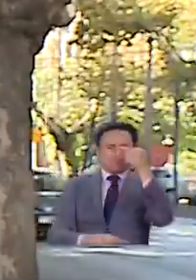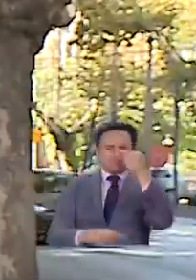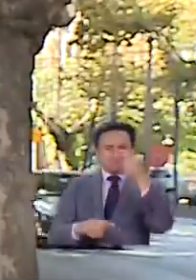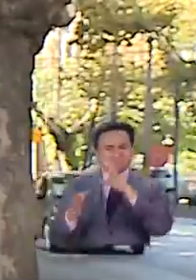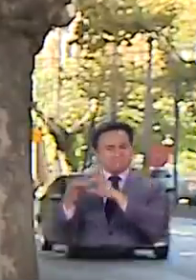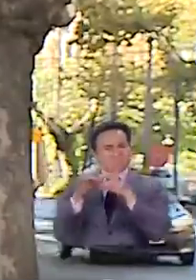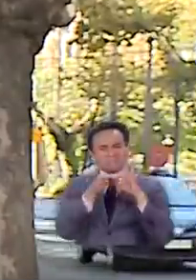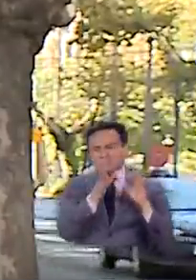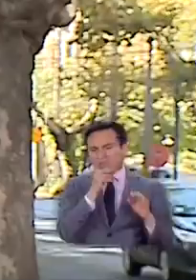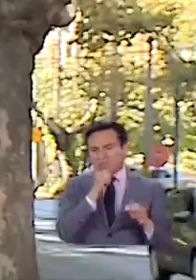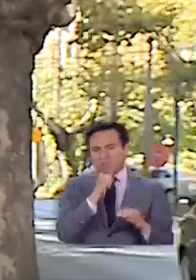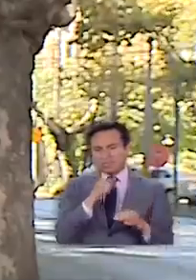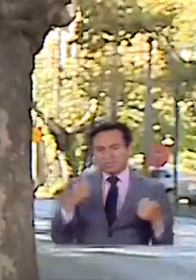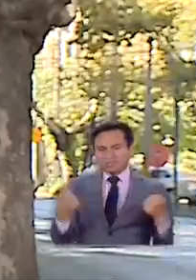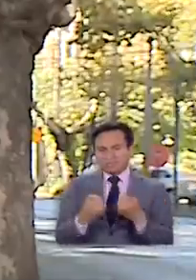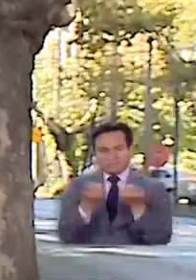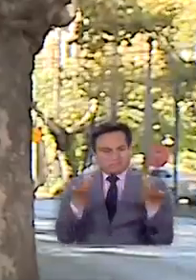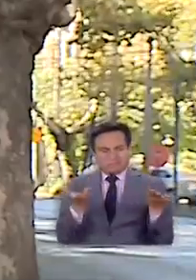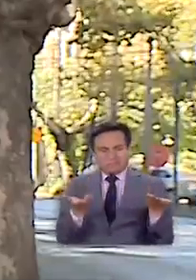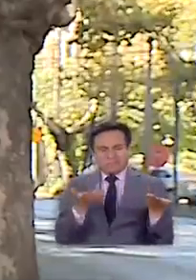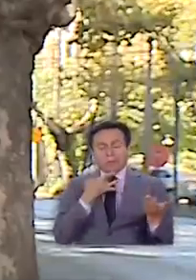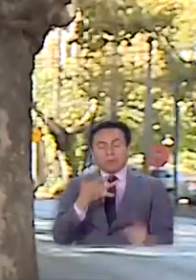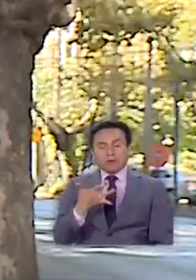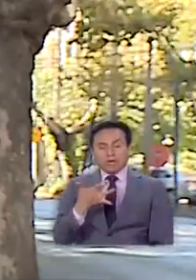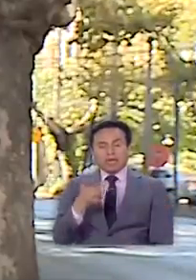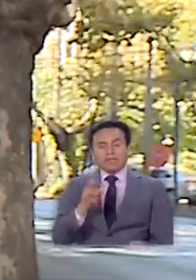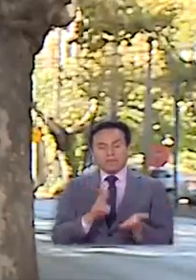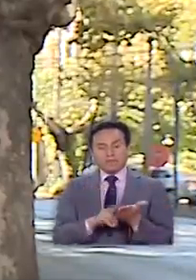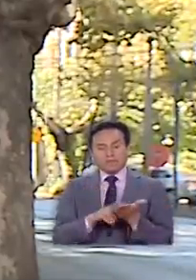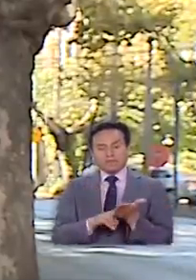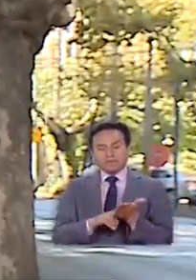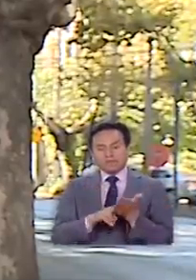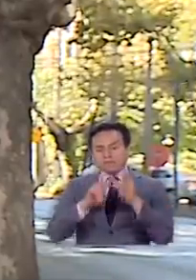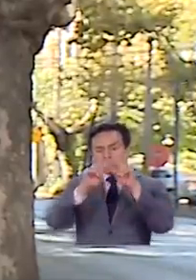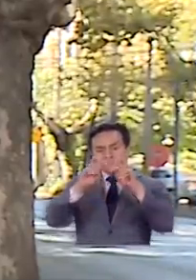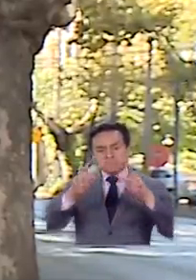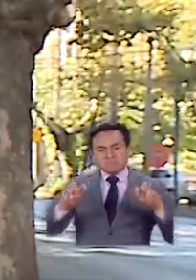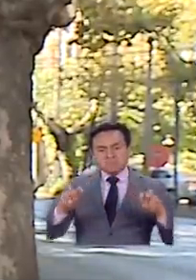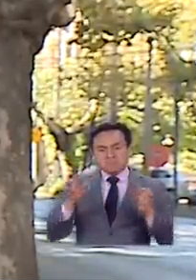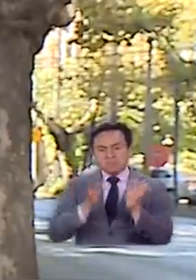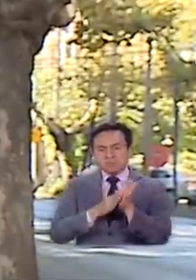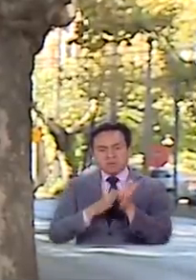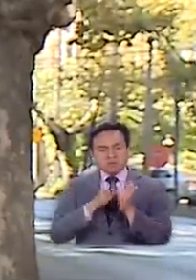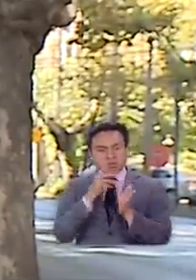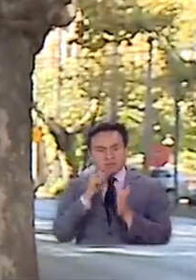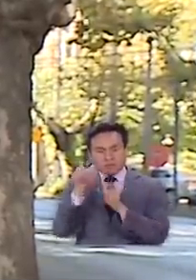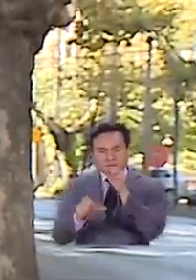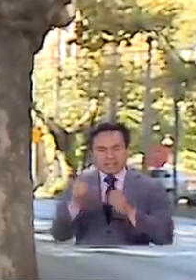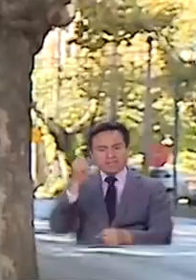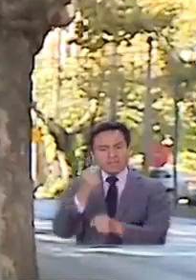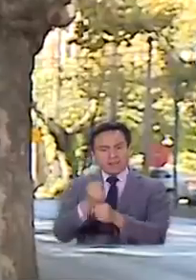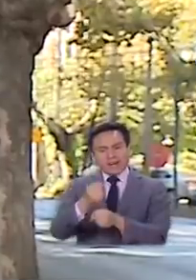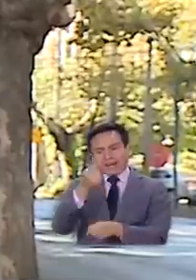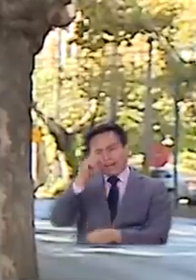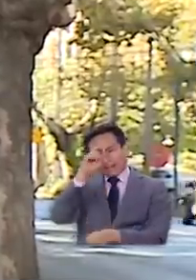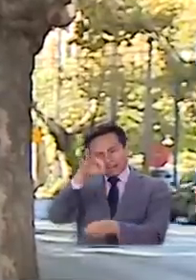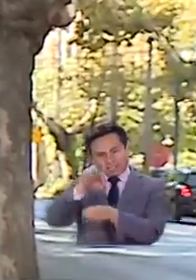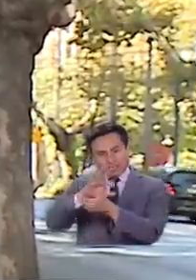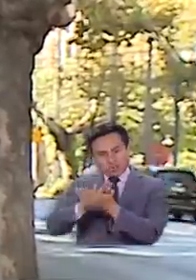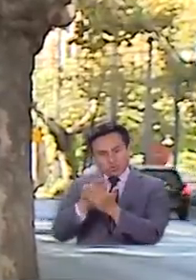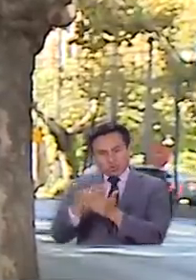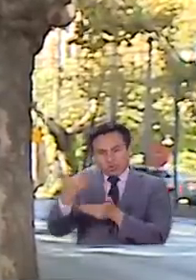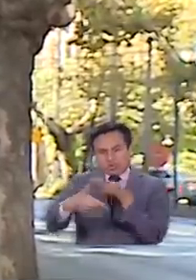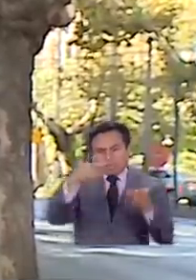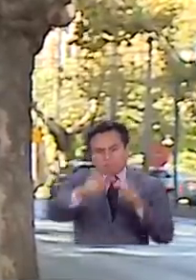totalmente inmerecida porque efectivamente no hay ningún estudio que demuestre que el personal de salud sea un elemento de